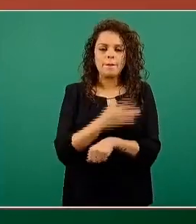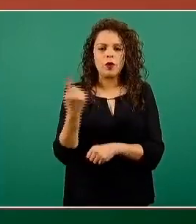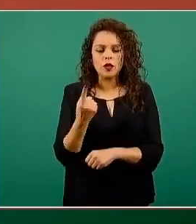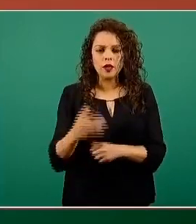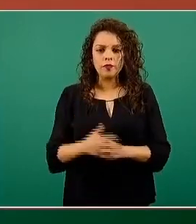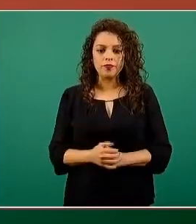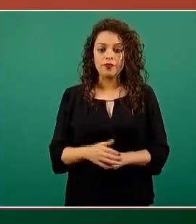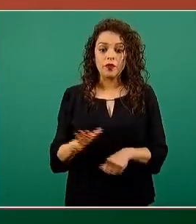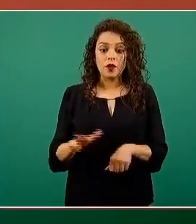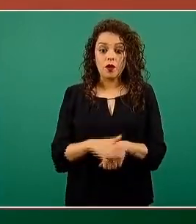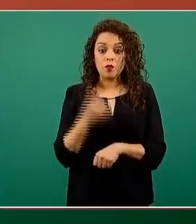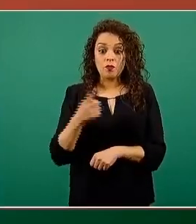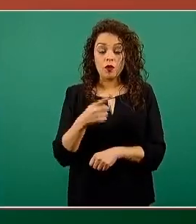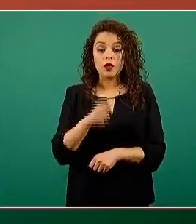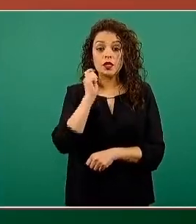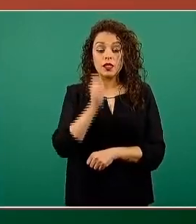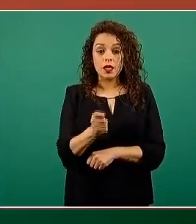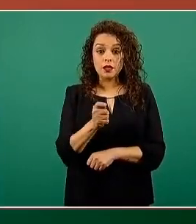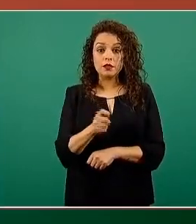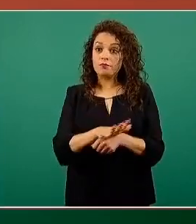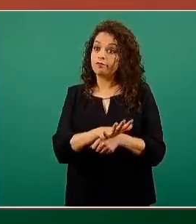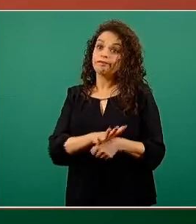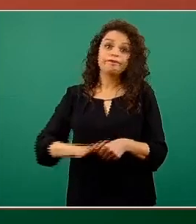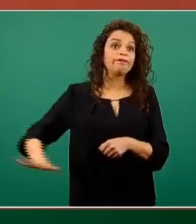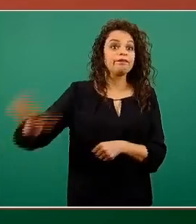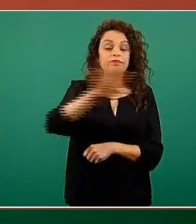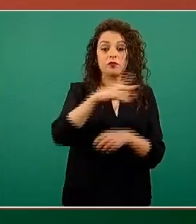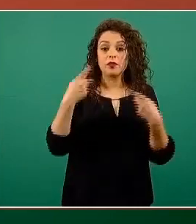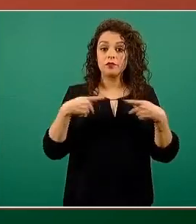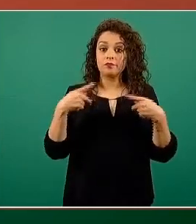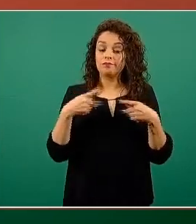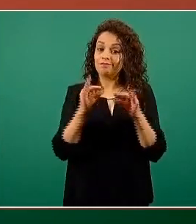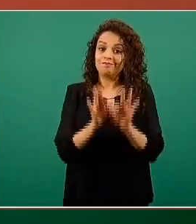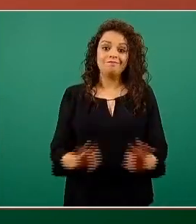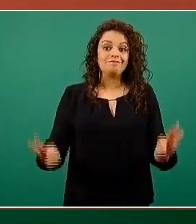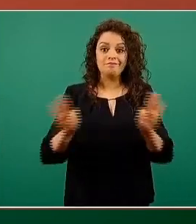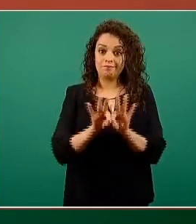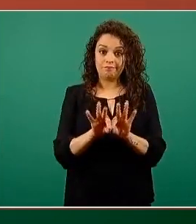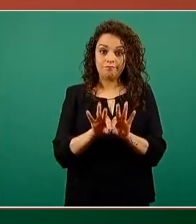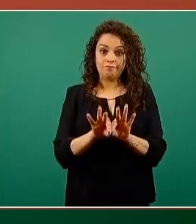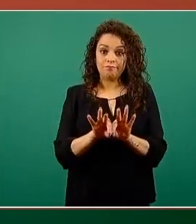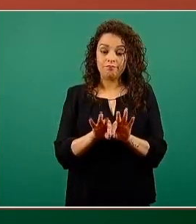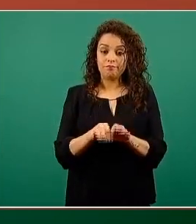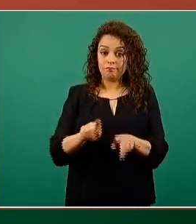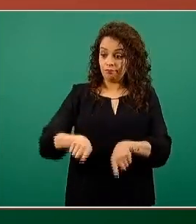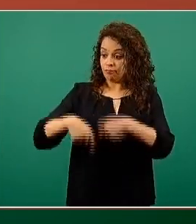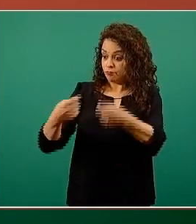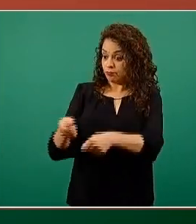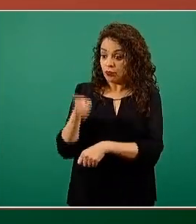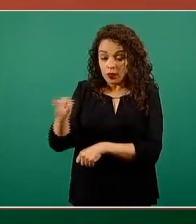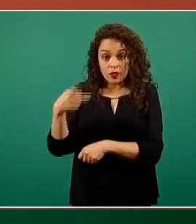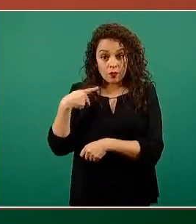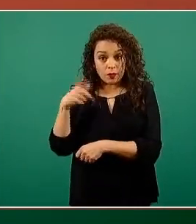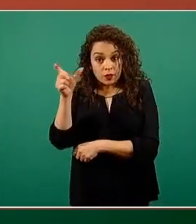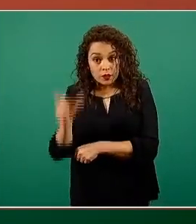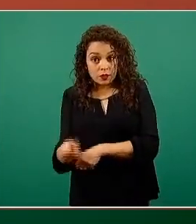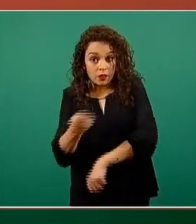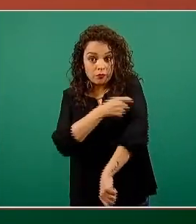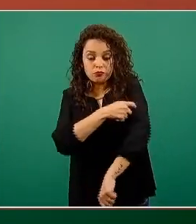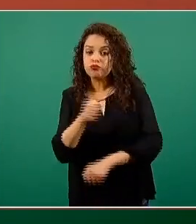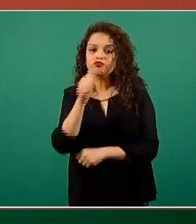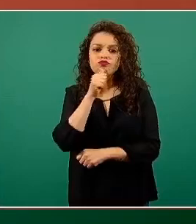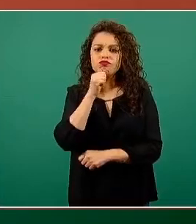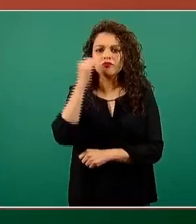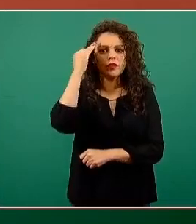por un interés superior, que es el interés de toda la población y que no correspondía vacunar a esta ciudadana